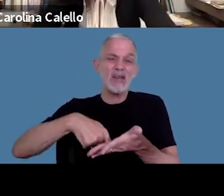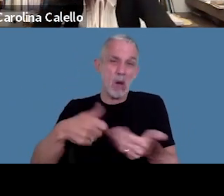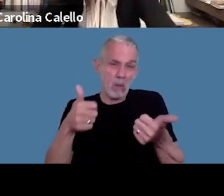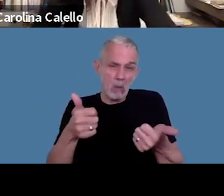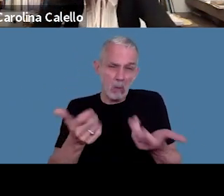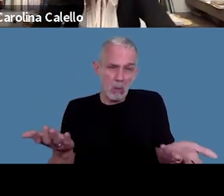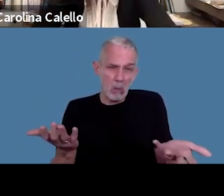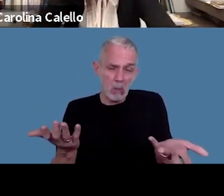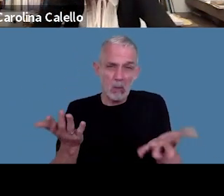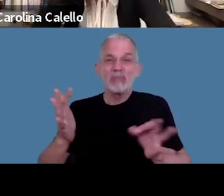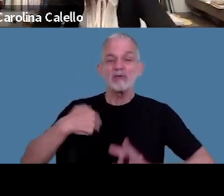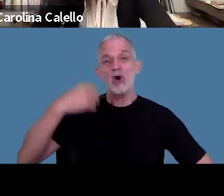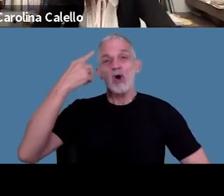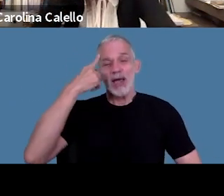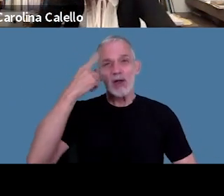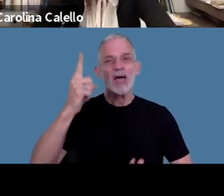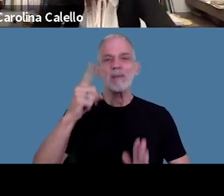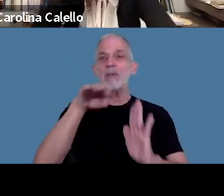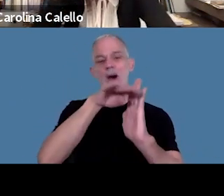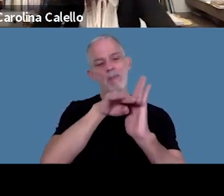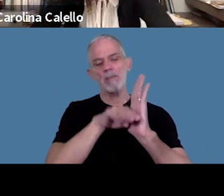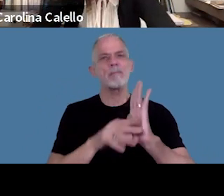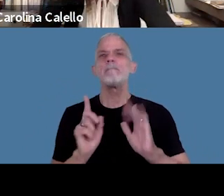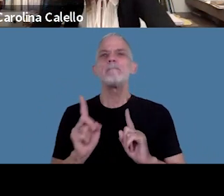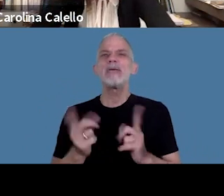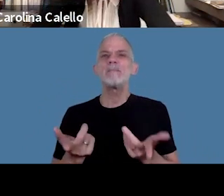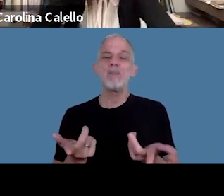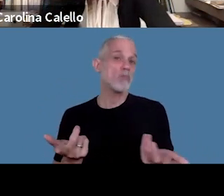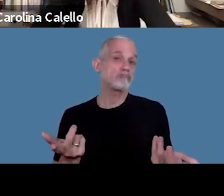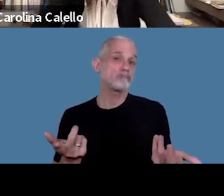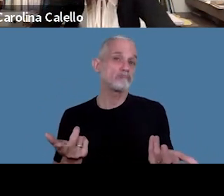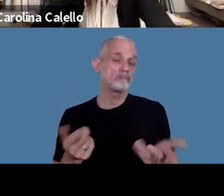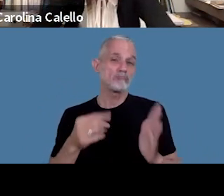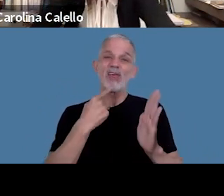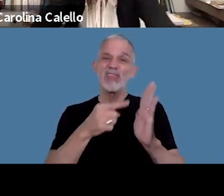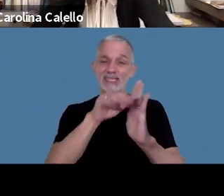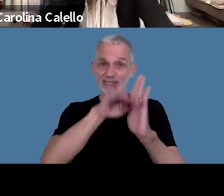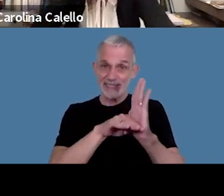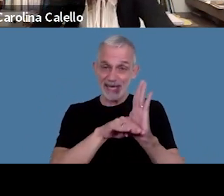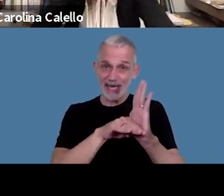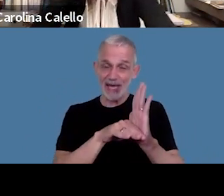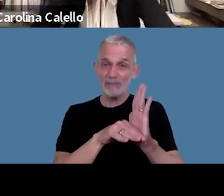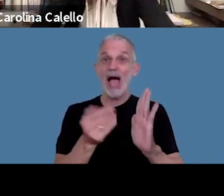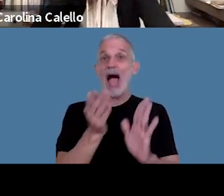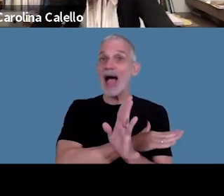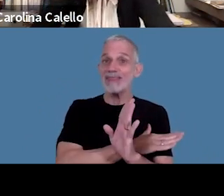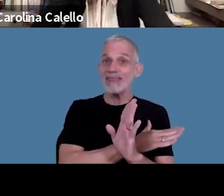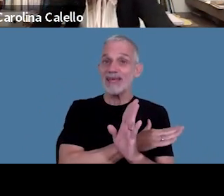diría que hay que mantener los requisitos que que este estaban antes